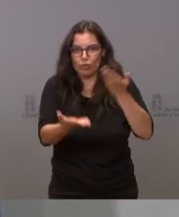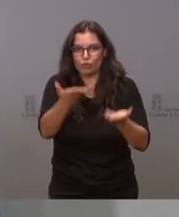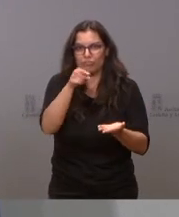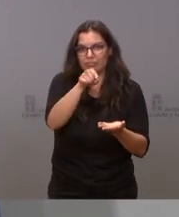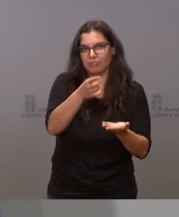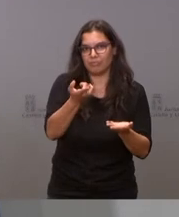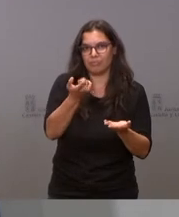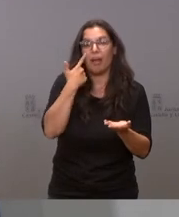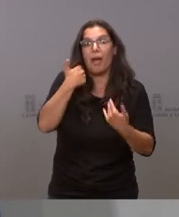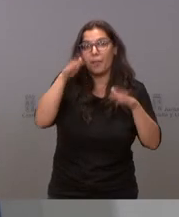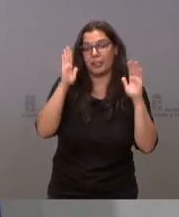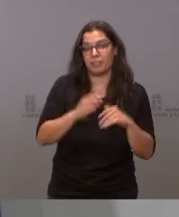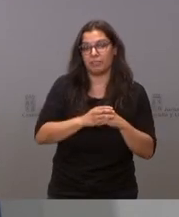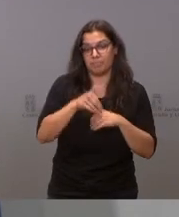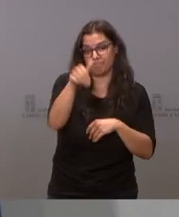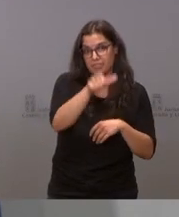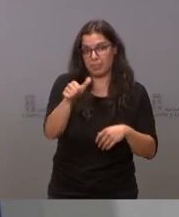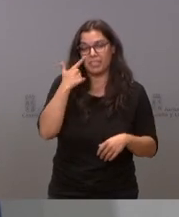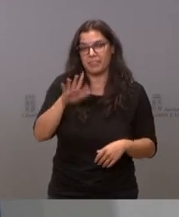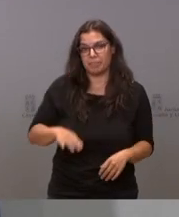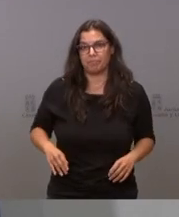y eso es lo que vamos a ver en breves semanas